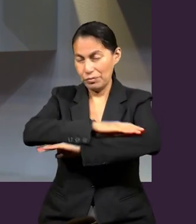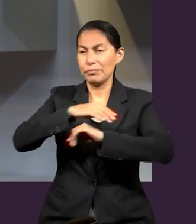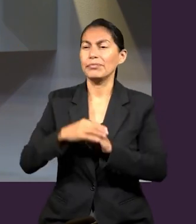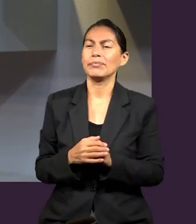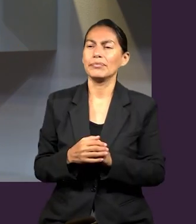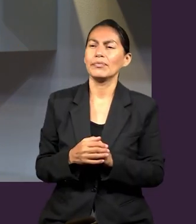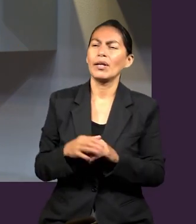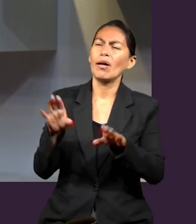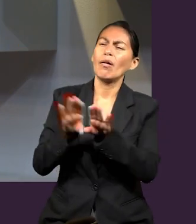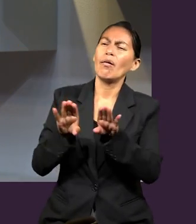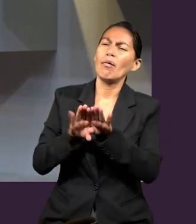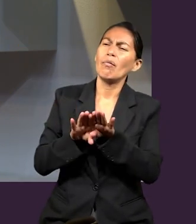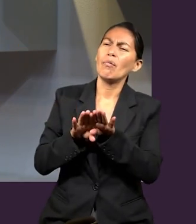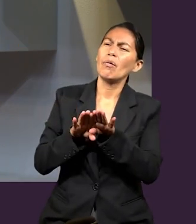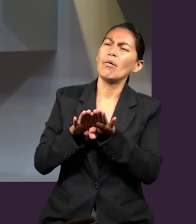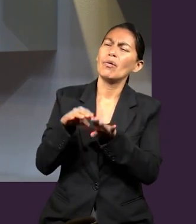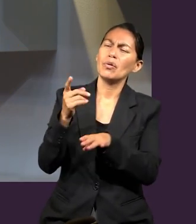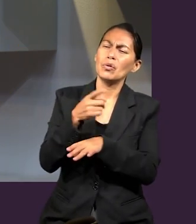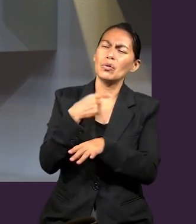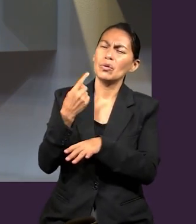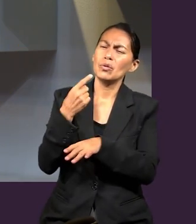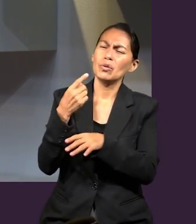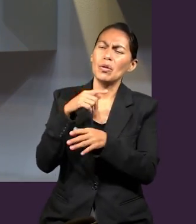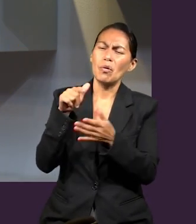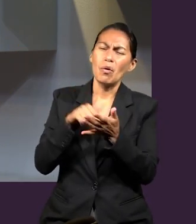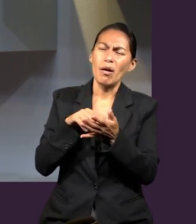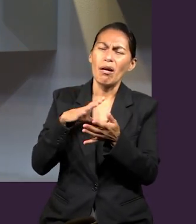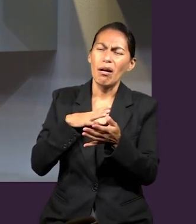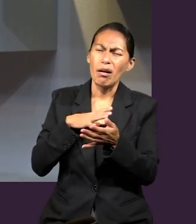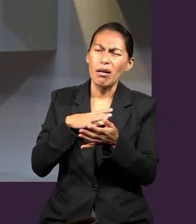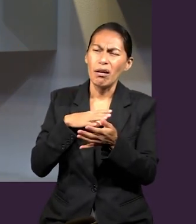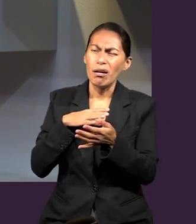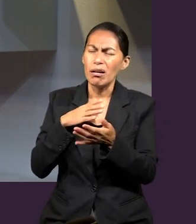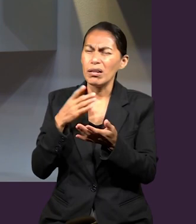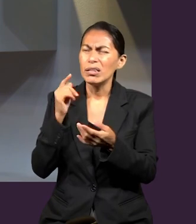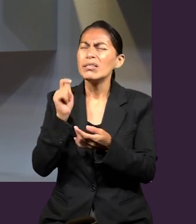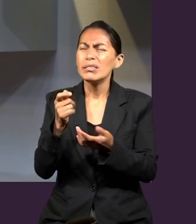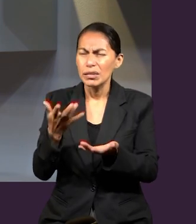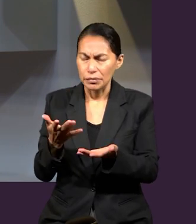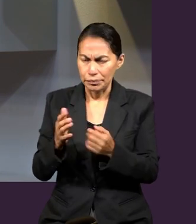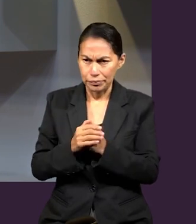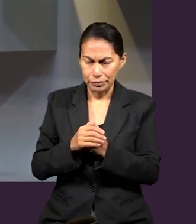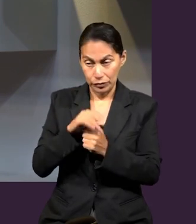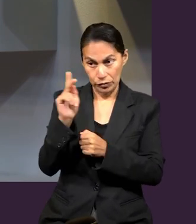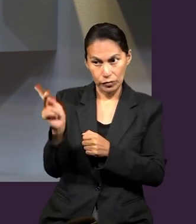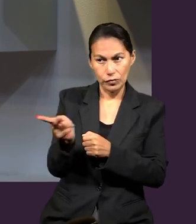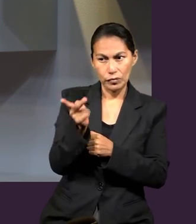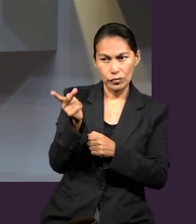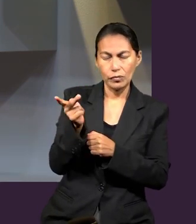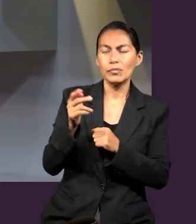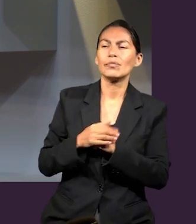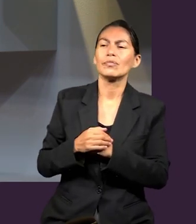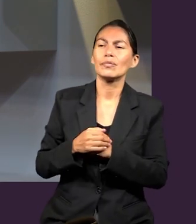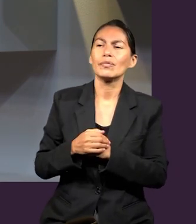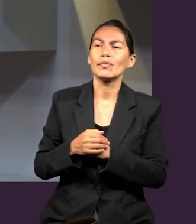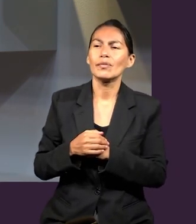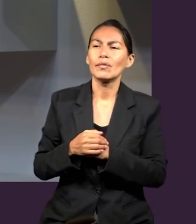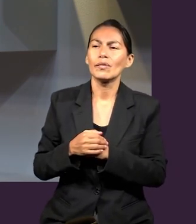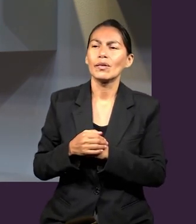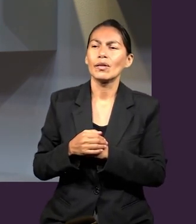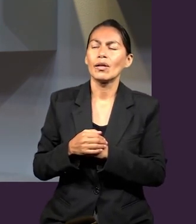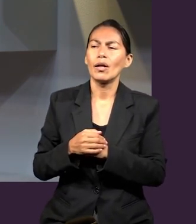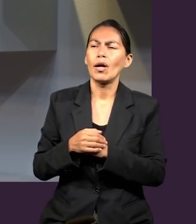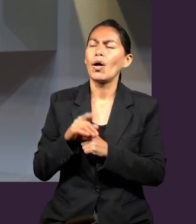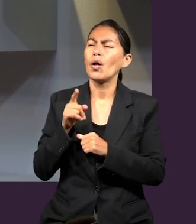la reconciliación y el hecho de aceptar donde hubiéramos estado juega un papel muy importante. Así que quiero